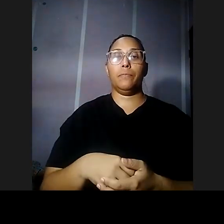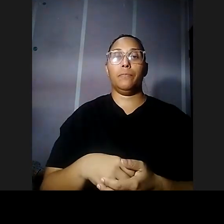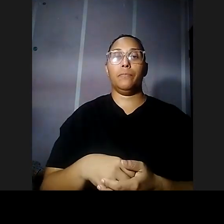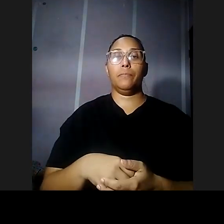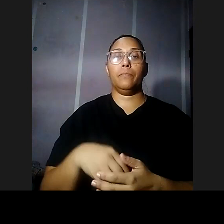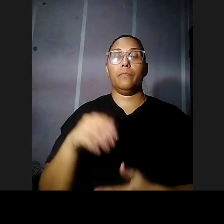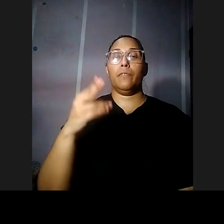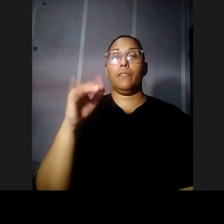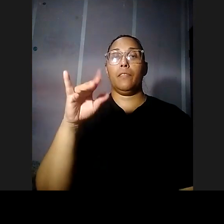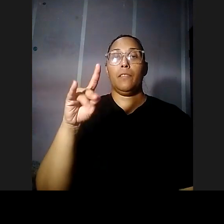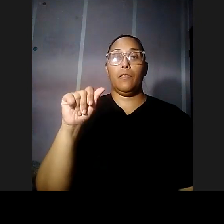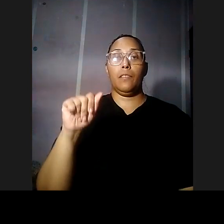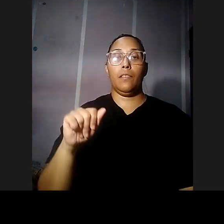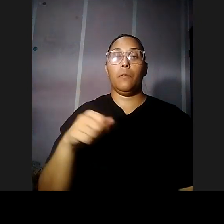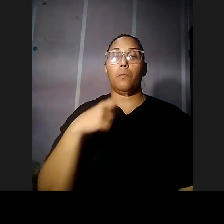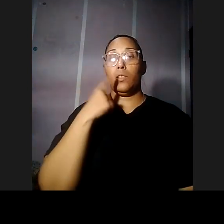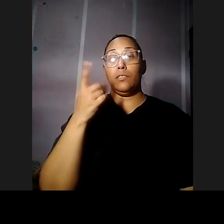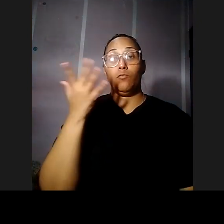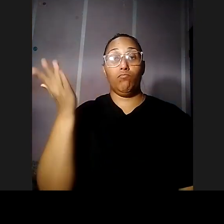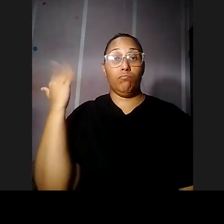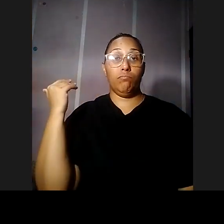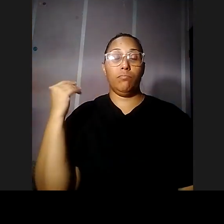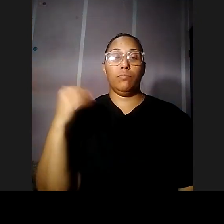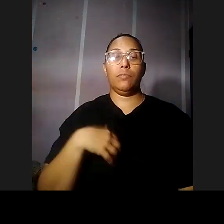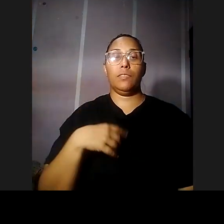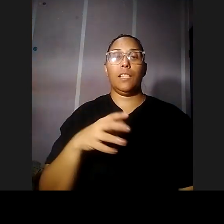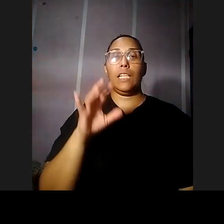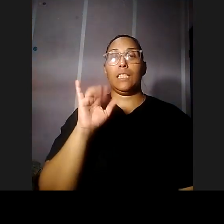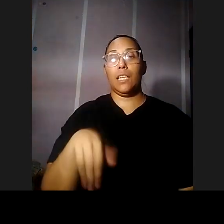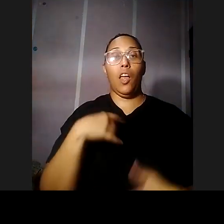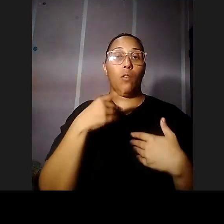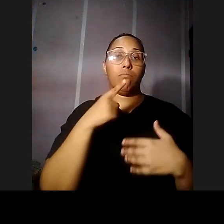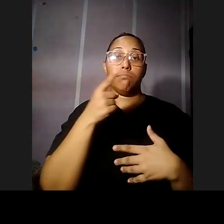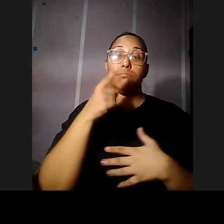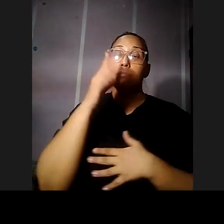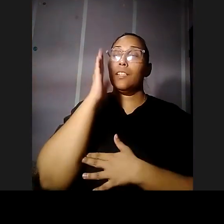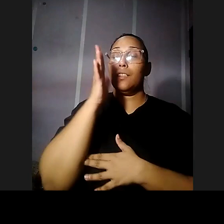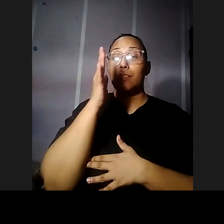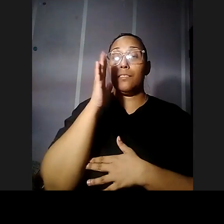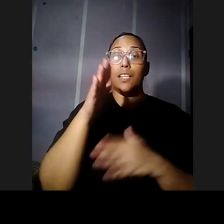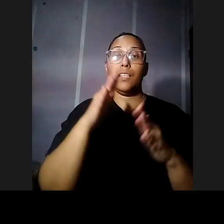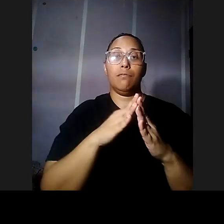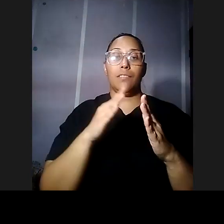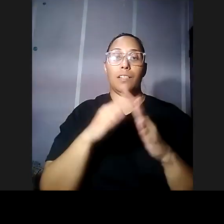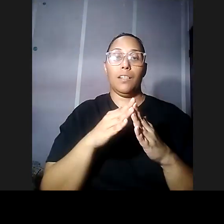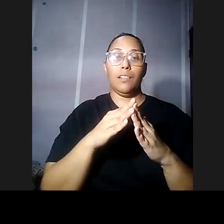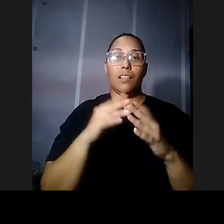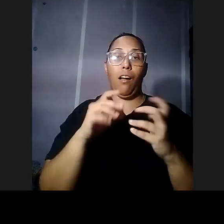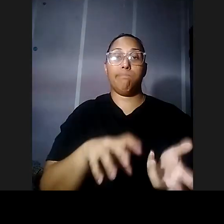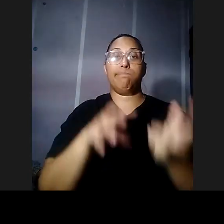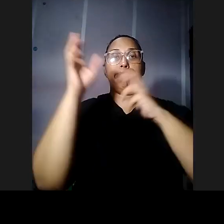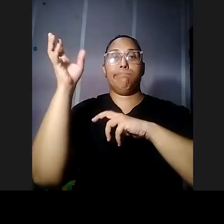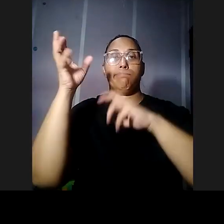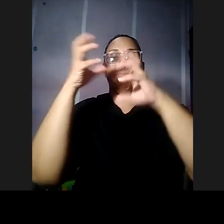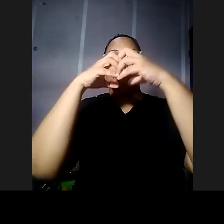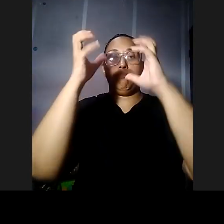verdad como ya les mencioné hay muchas cosas que se quedaron que no mencioné en la charla esa casa estuvo a punto de desaparecer o